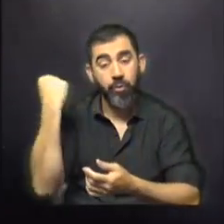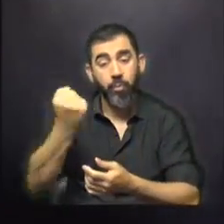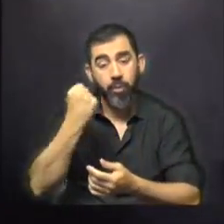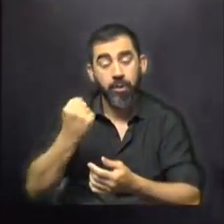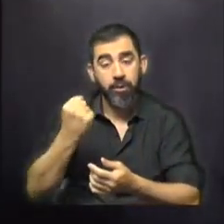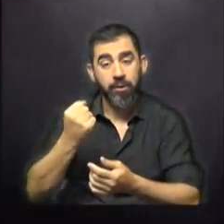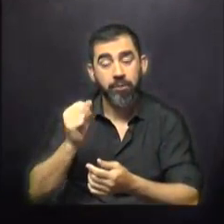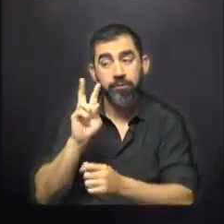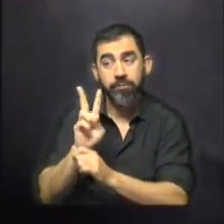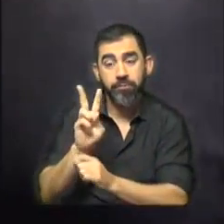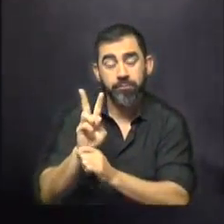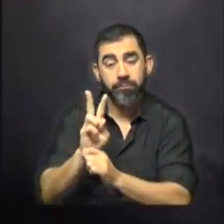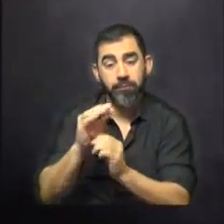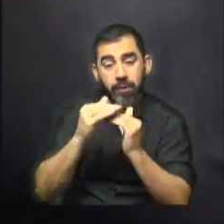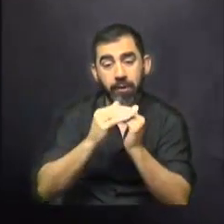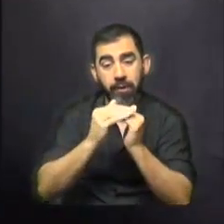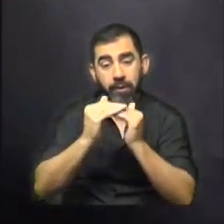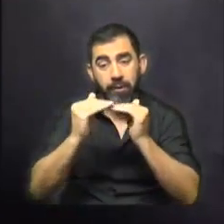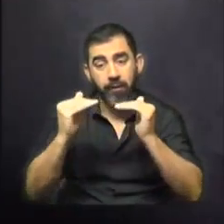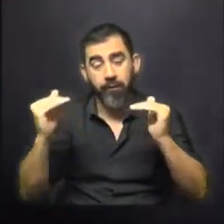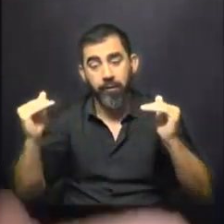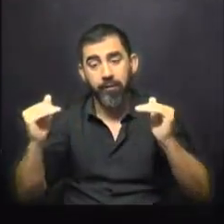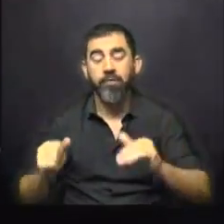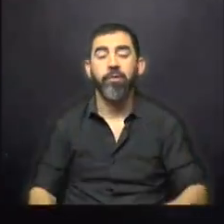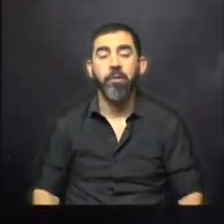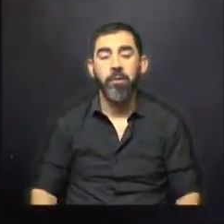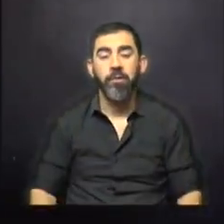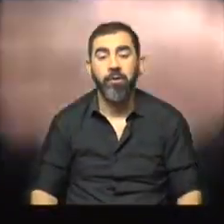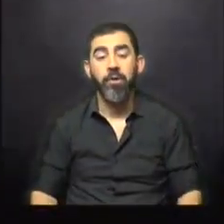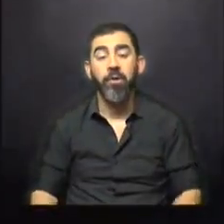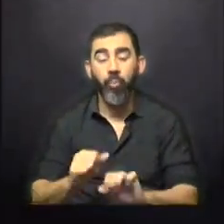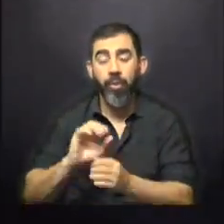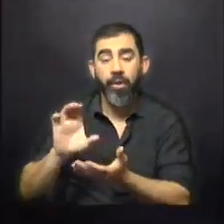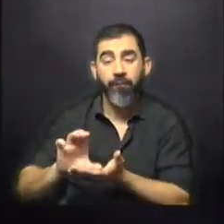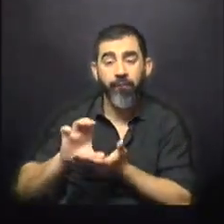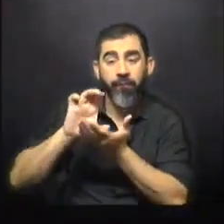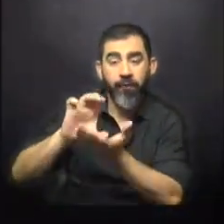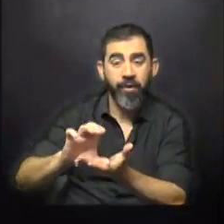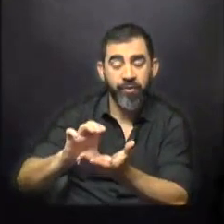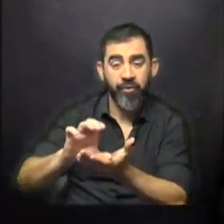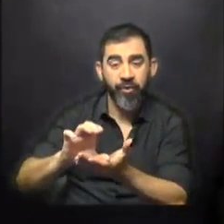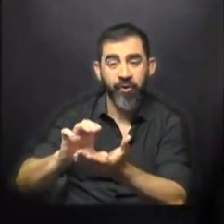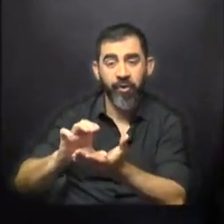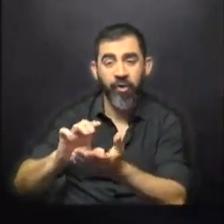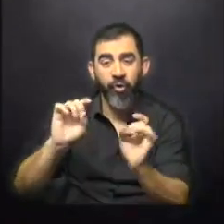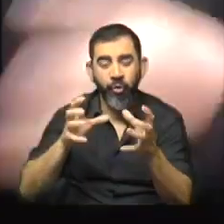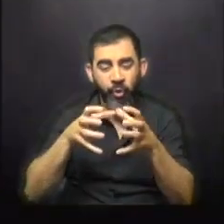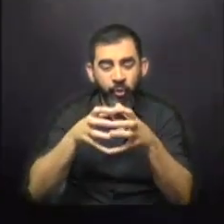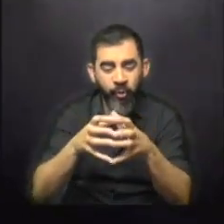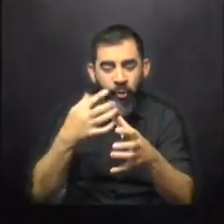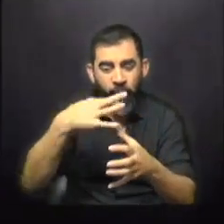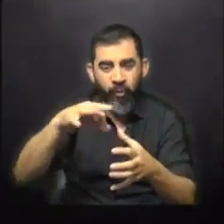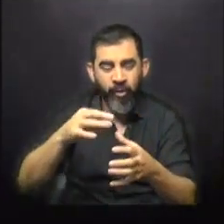paraguas, ese sostén de estabilidad que pueden dar una inversión también más diversificada y no concentrada en una única,